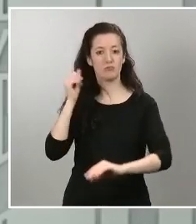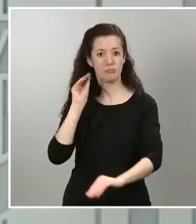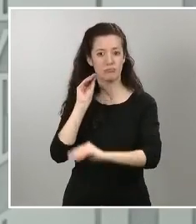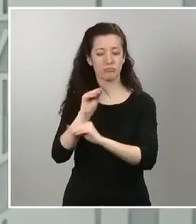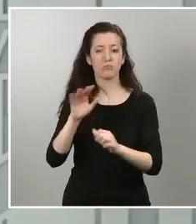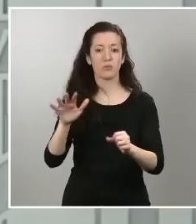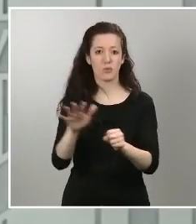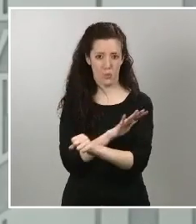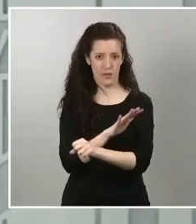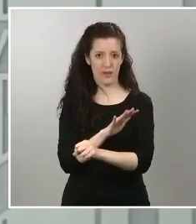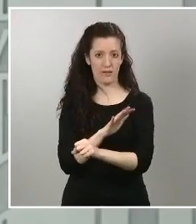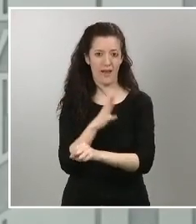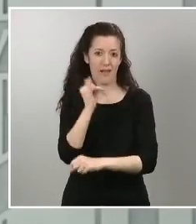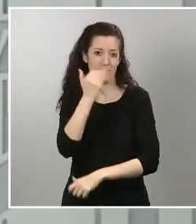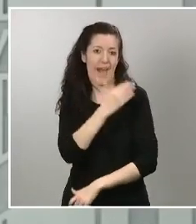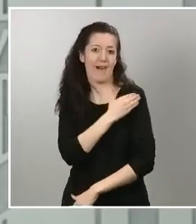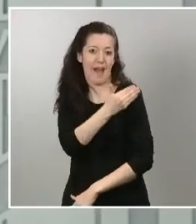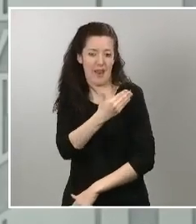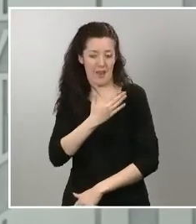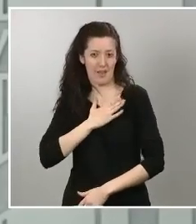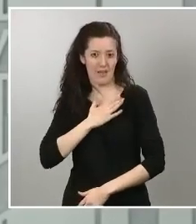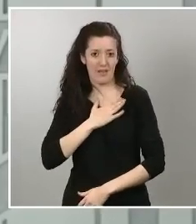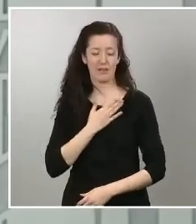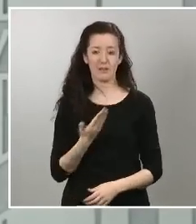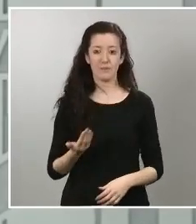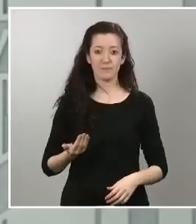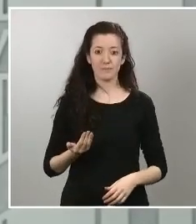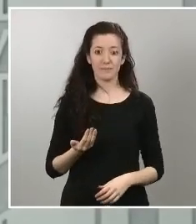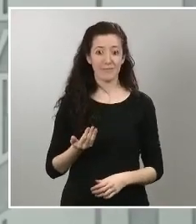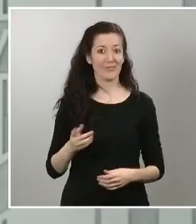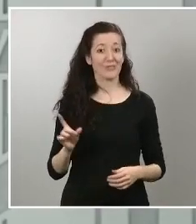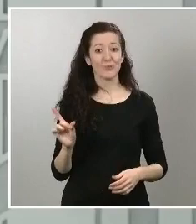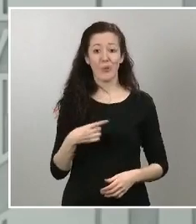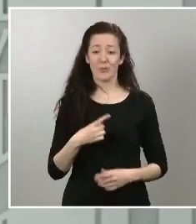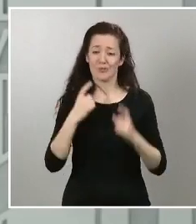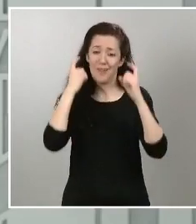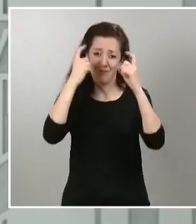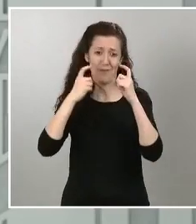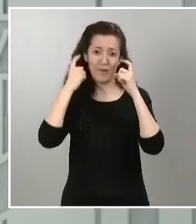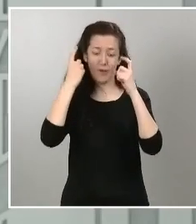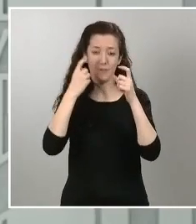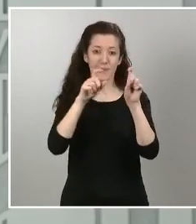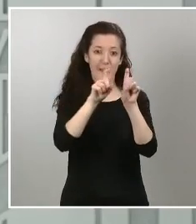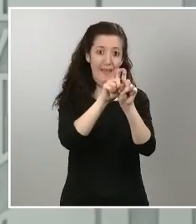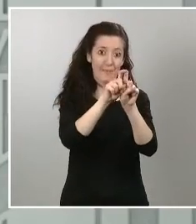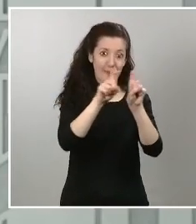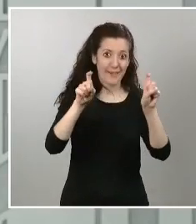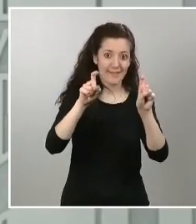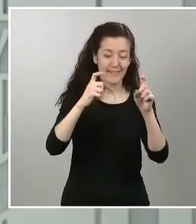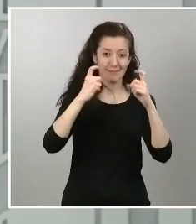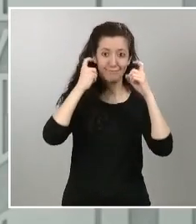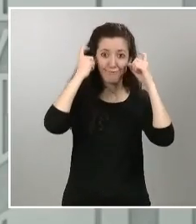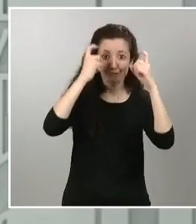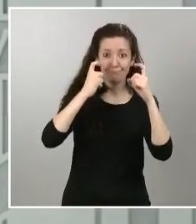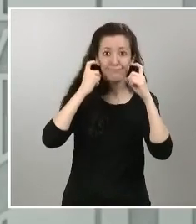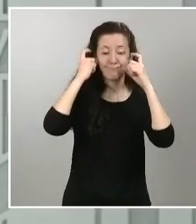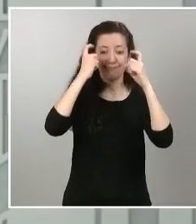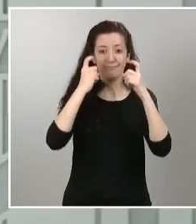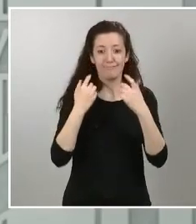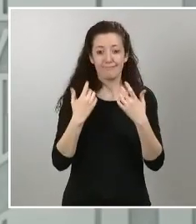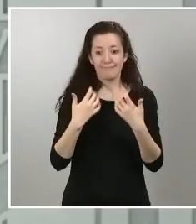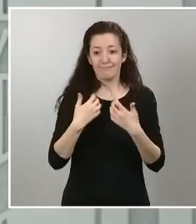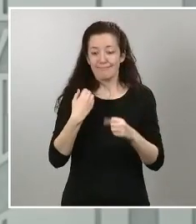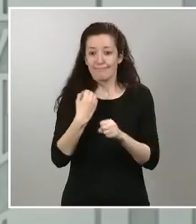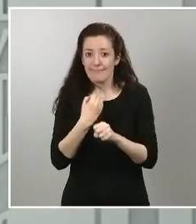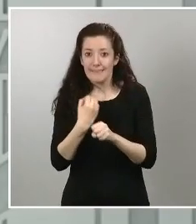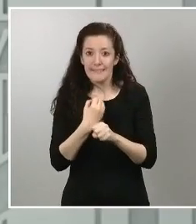un trabajo y un esfuerzo las empresas el sostenimiento en la medida de lo posible de su capacidad productiva del número de personas